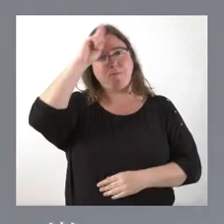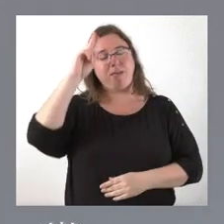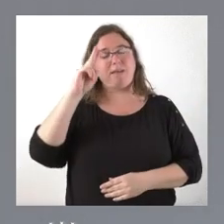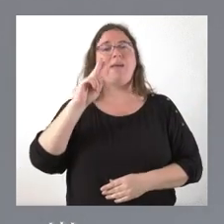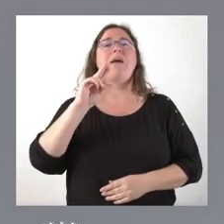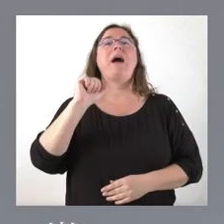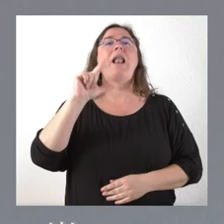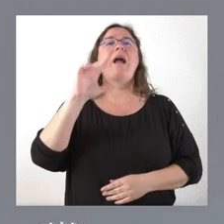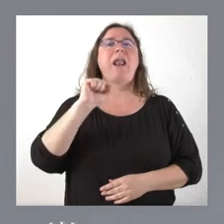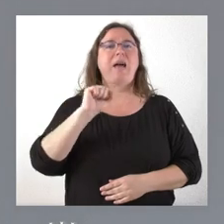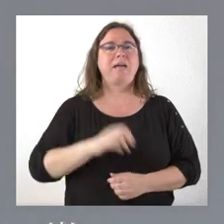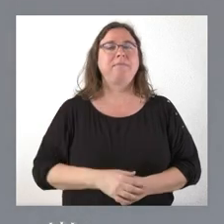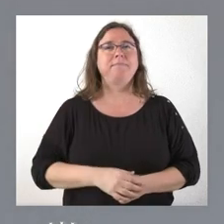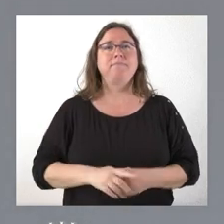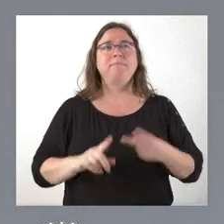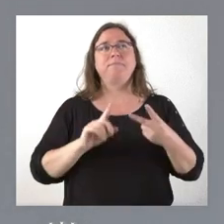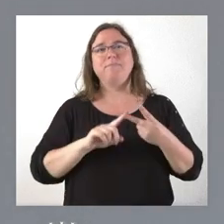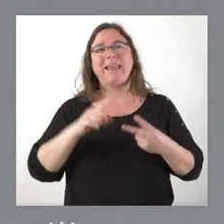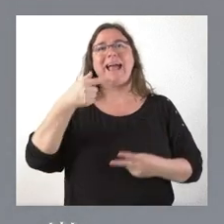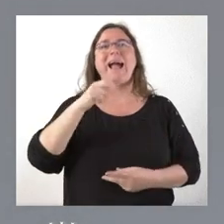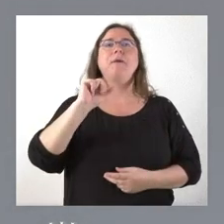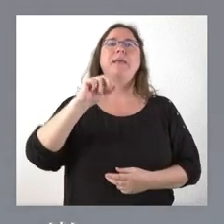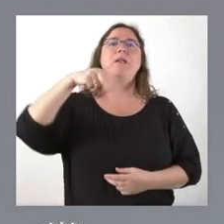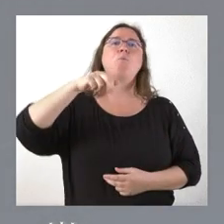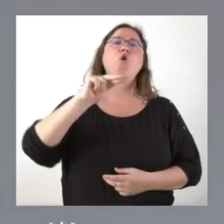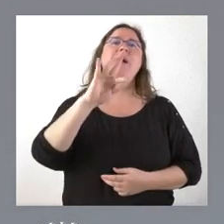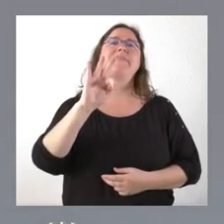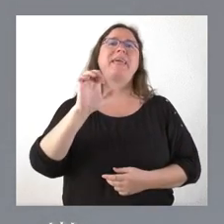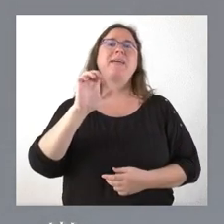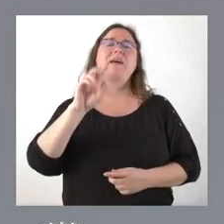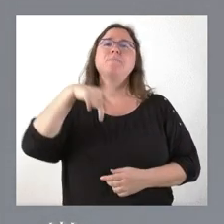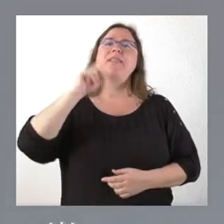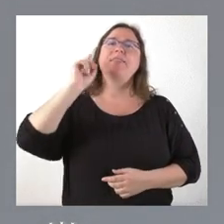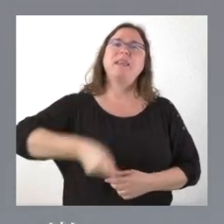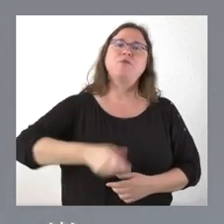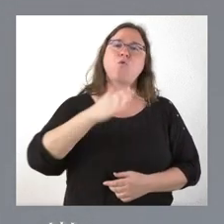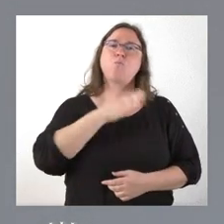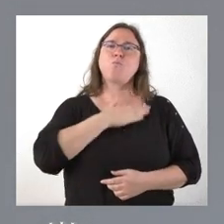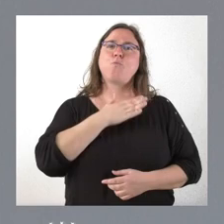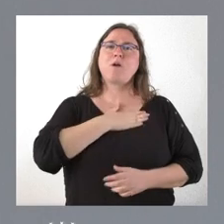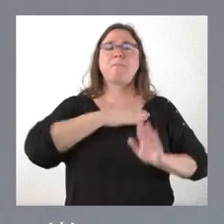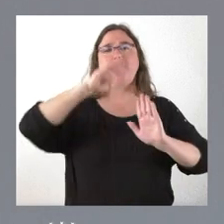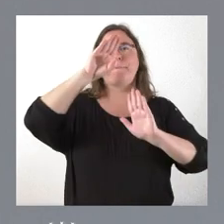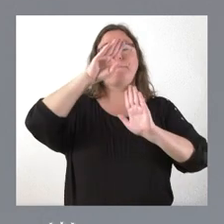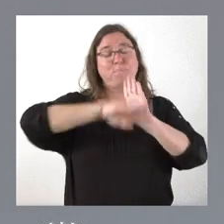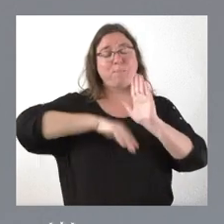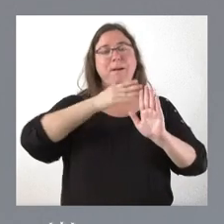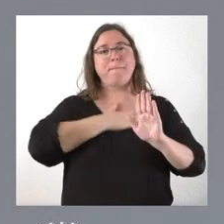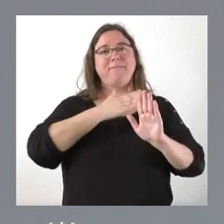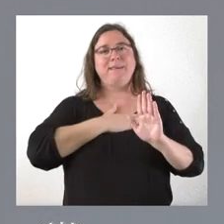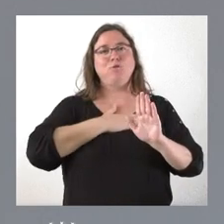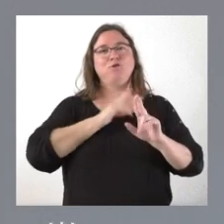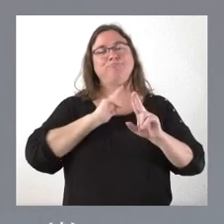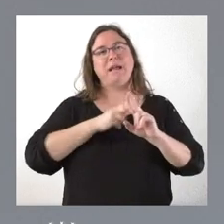Y luego, mire usted, está Gabriel Morate, que es director del programa de Patrimonio de la Fundación Monte Madrid.